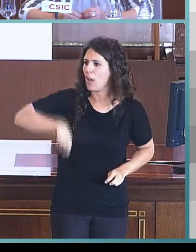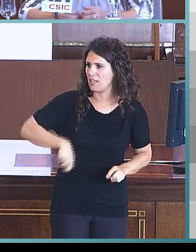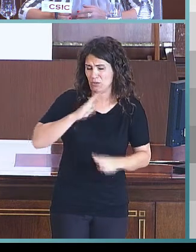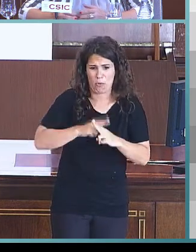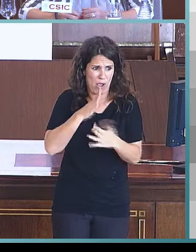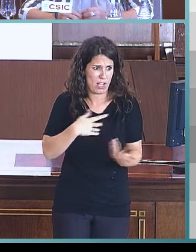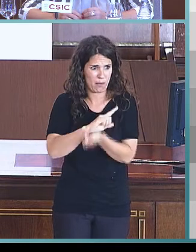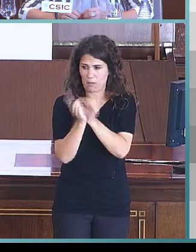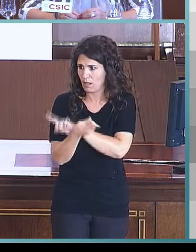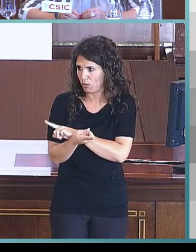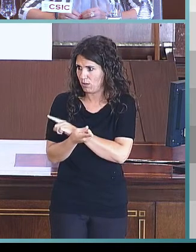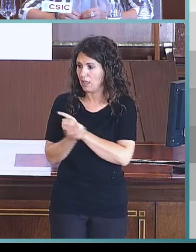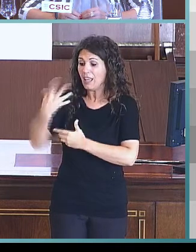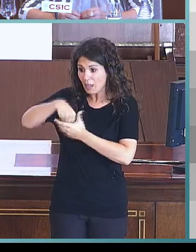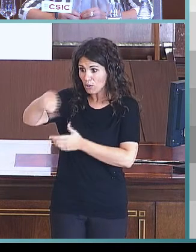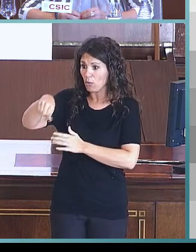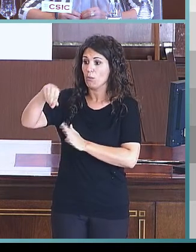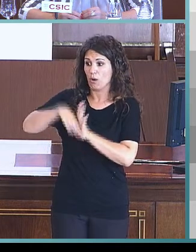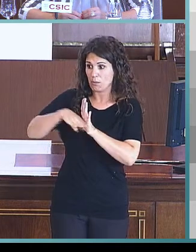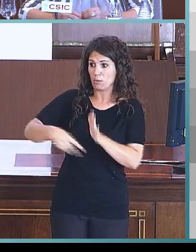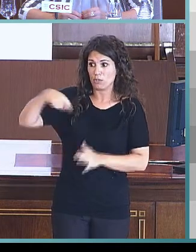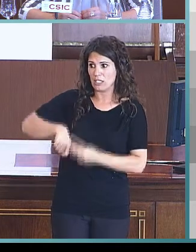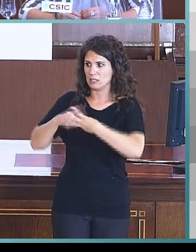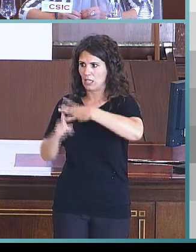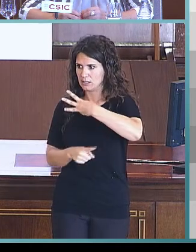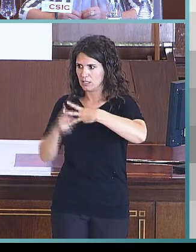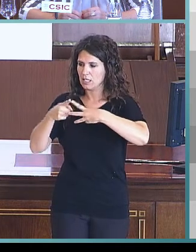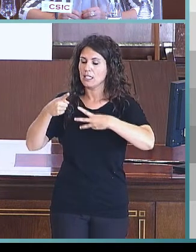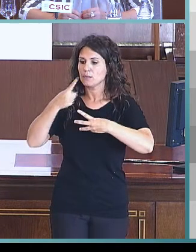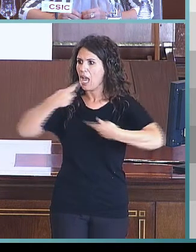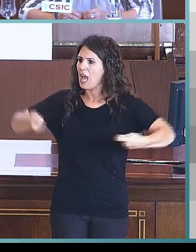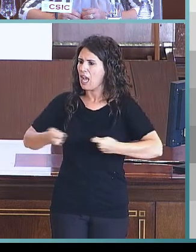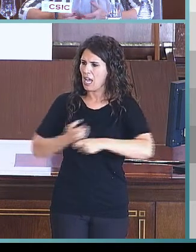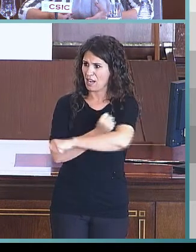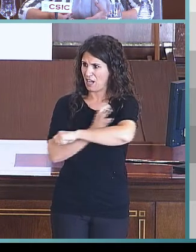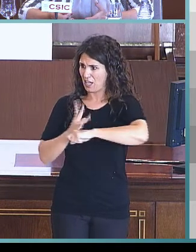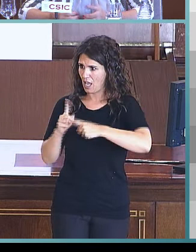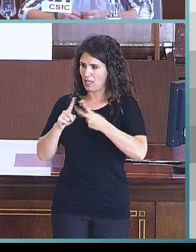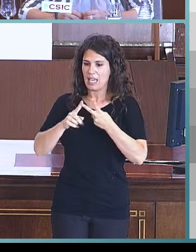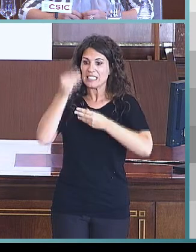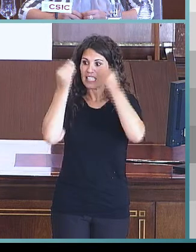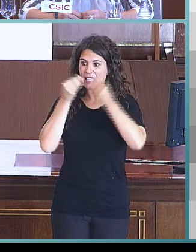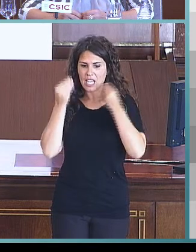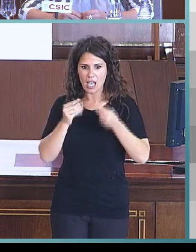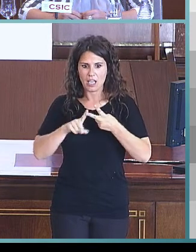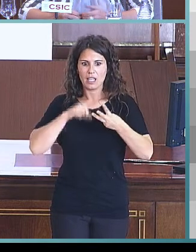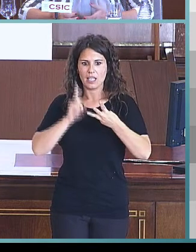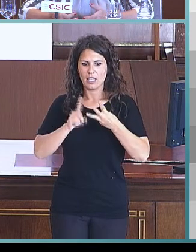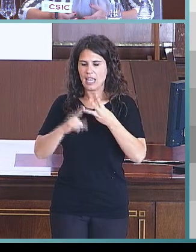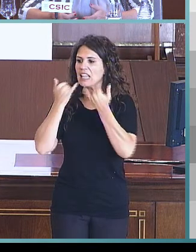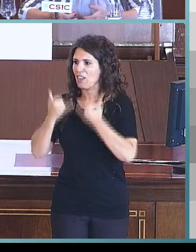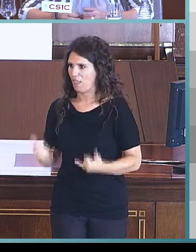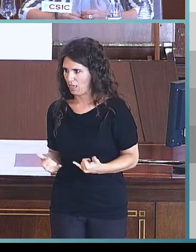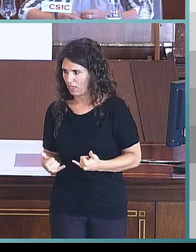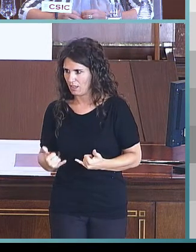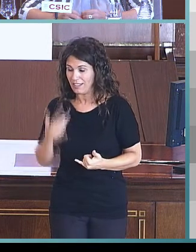en el que tenemos tres perfiles, de jardinería, estética y electricidad. Le llamamos Gran Familia porque realmente no